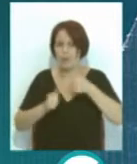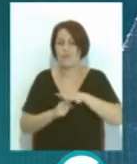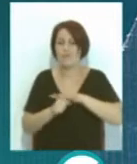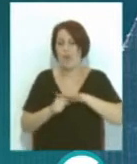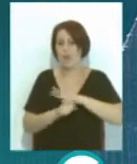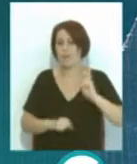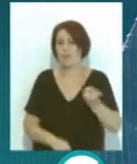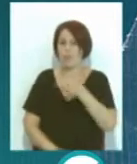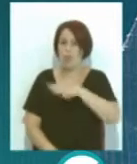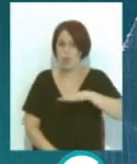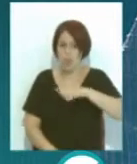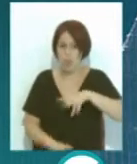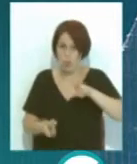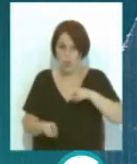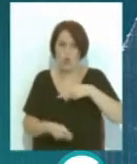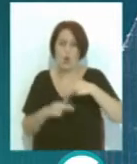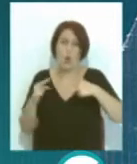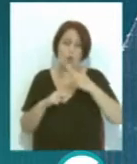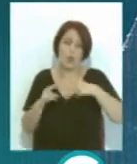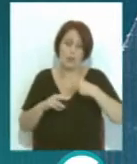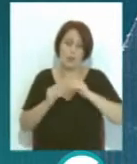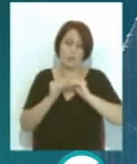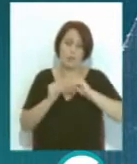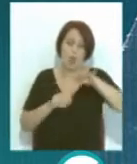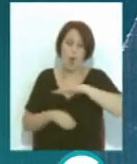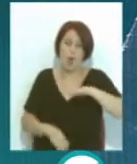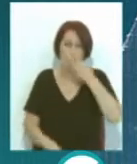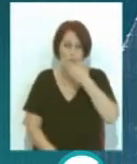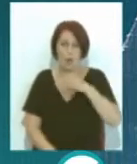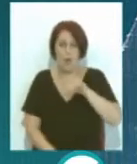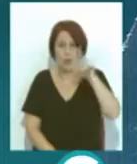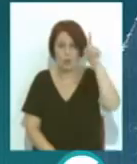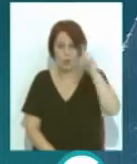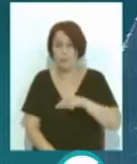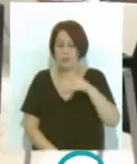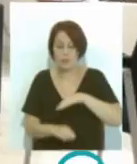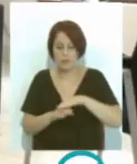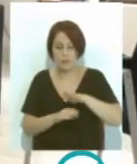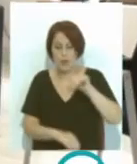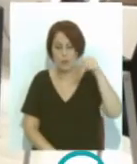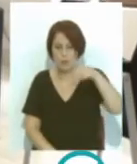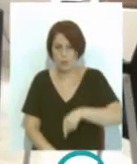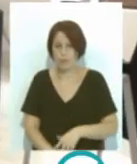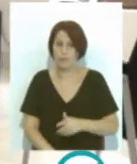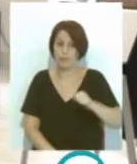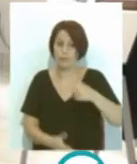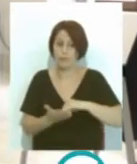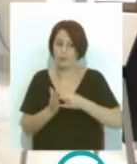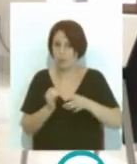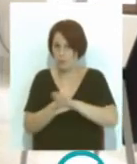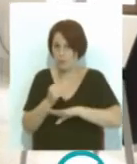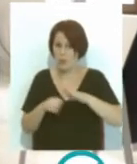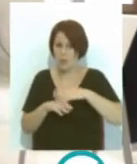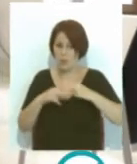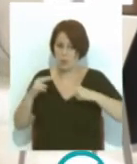barrios de puerta tierra y obras y reparación en el colegio campo del sur ha aprobado aprobado proyecto básico